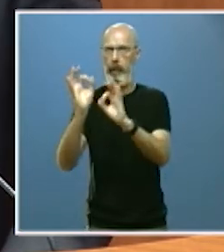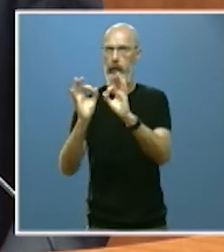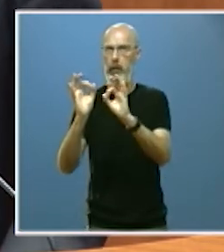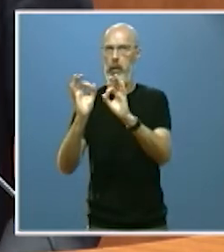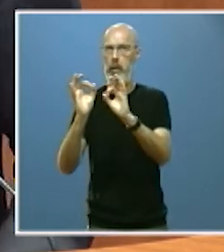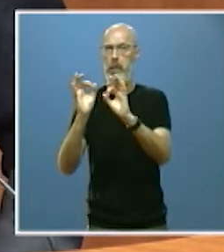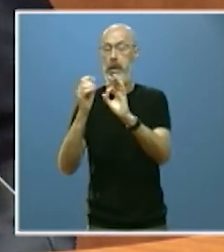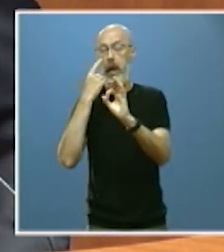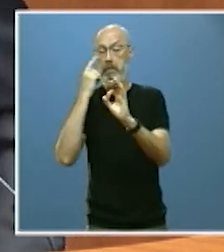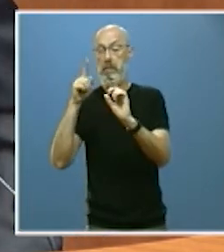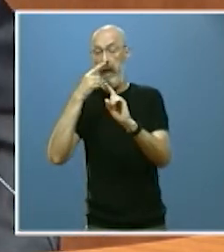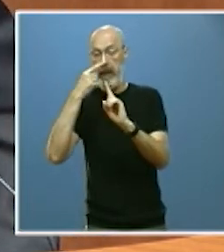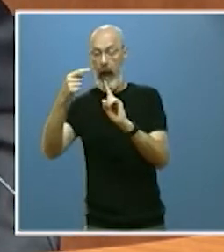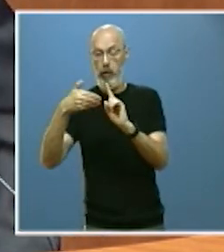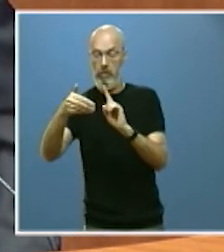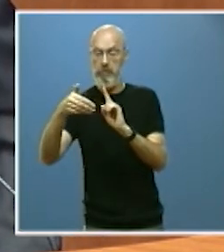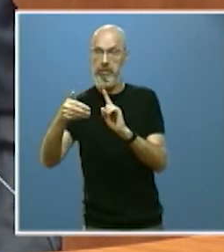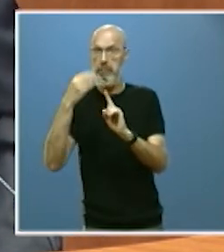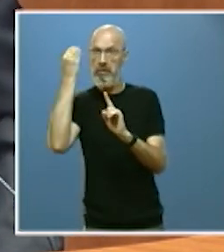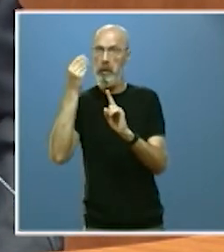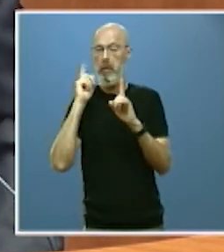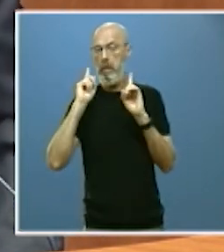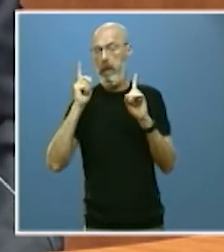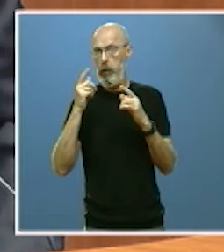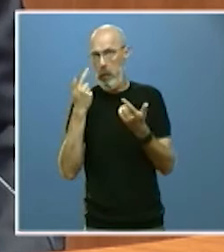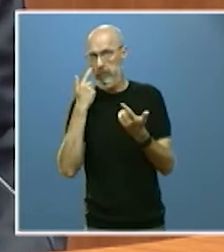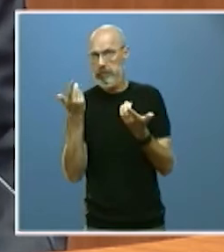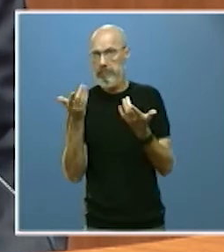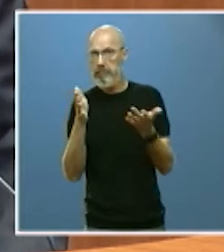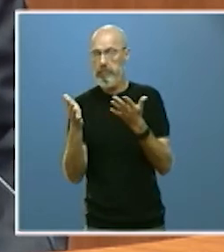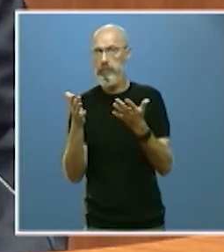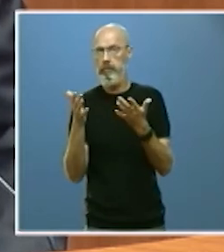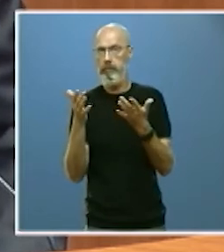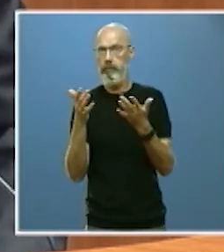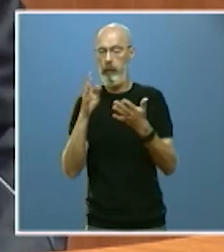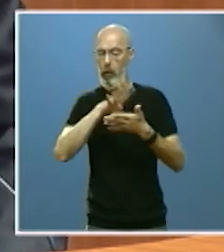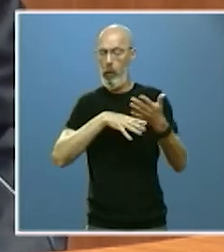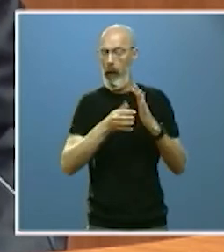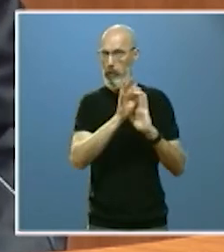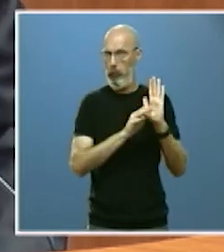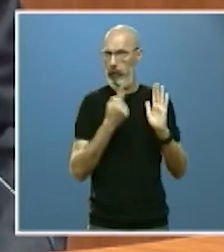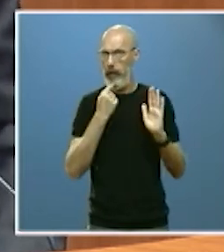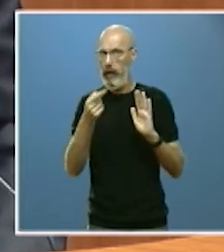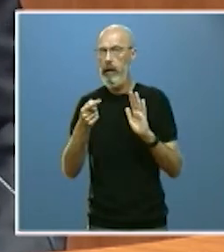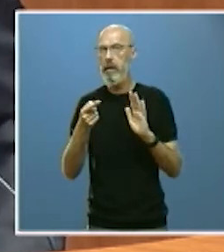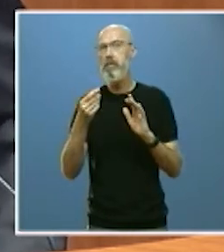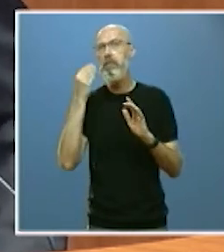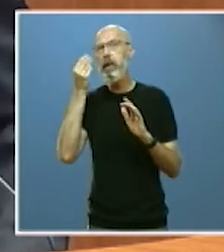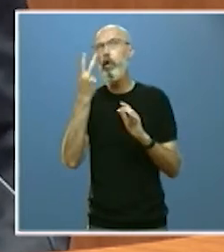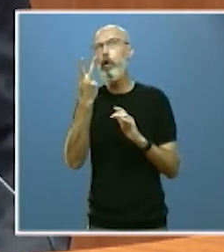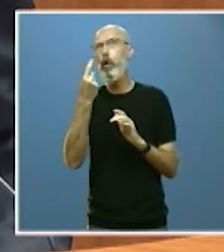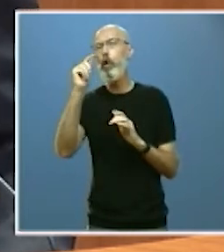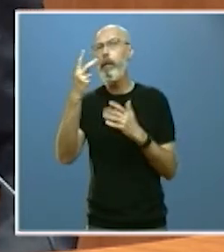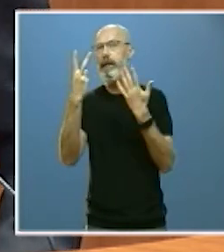este año, en el que nuestra previsión, así figura en el cuadro macroeconómico de los presupuestos, es del 2